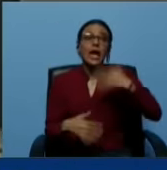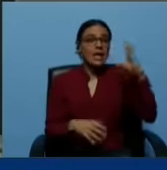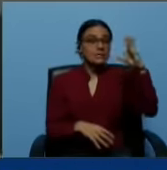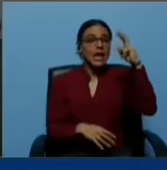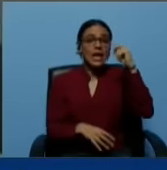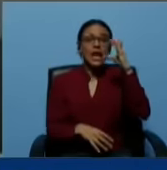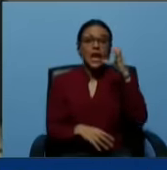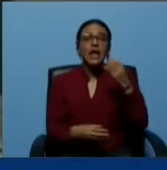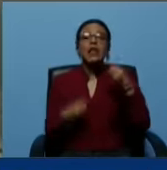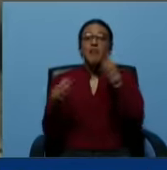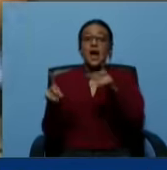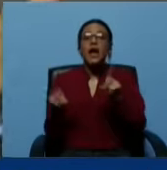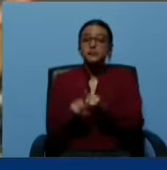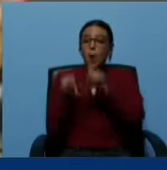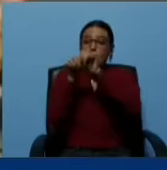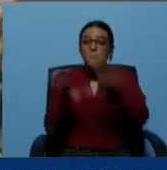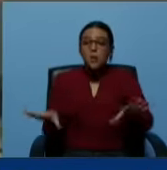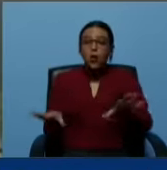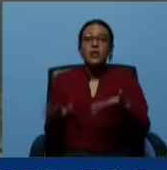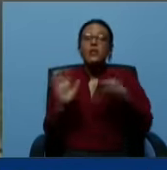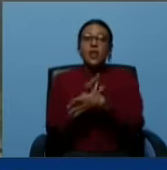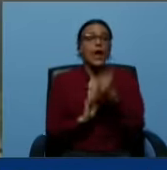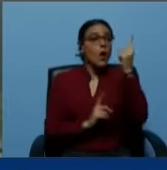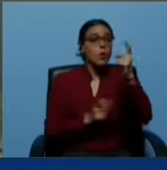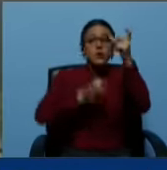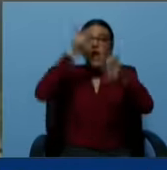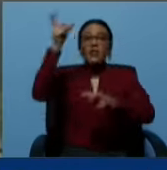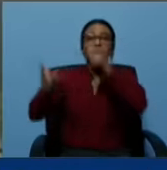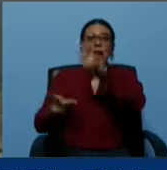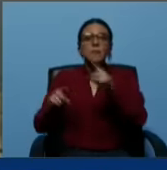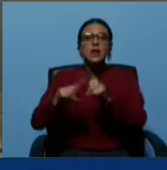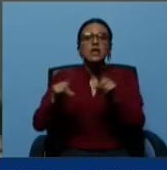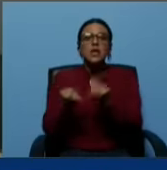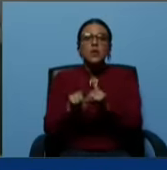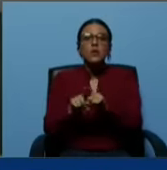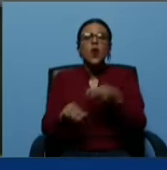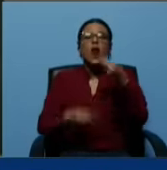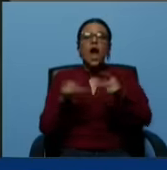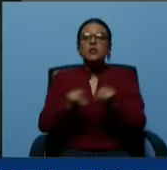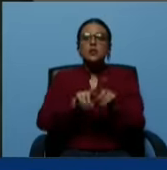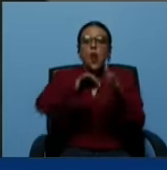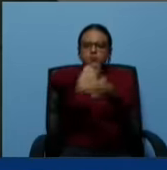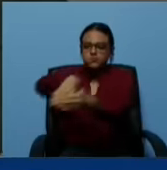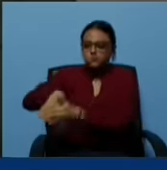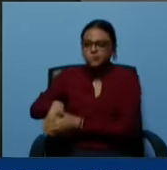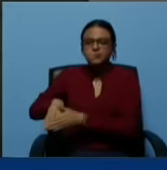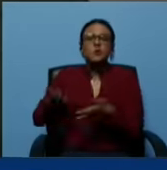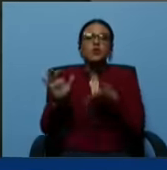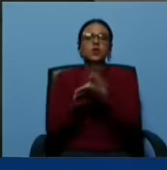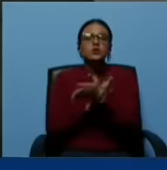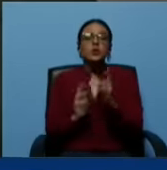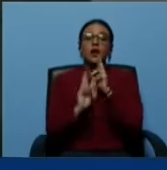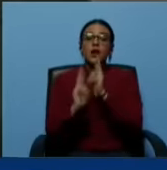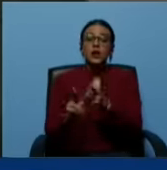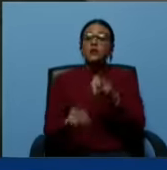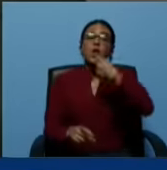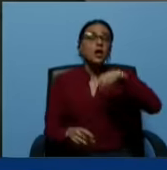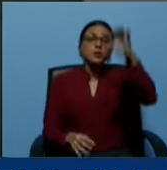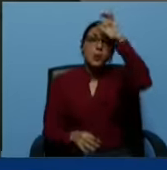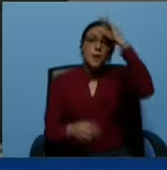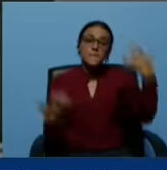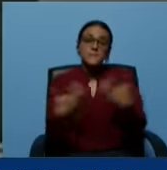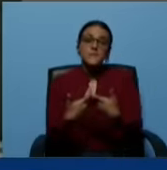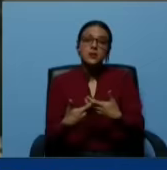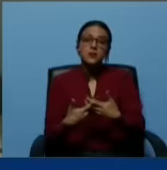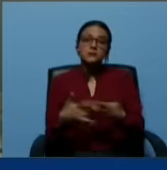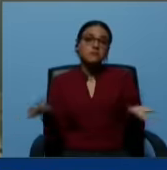se aboque del conocimiento es que uno de los actores impugne esos resultados cosa que no sabemos si eso se ha